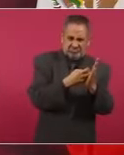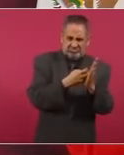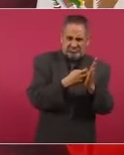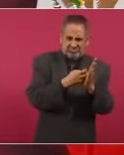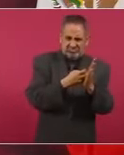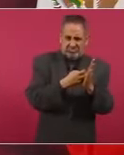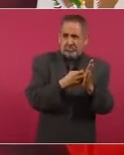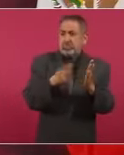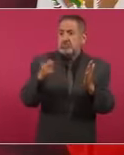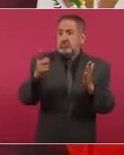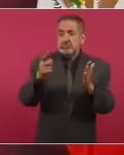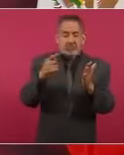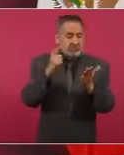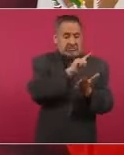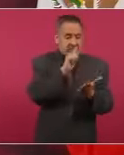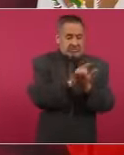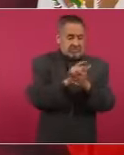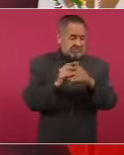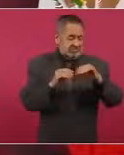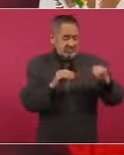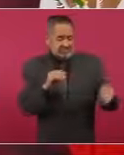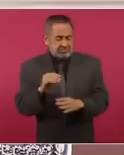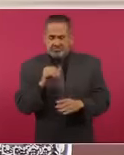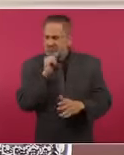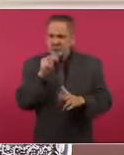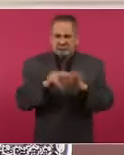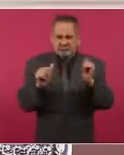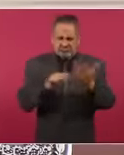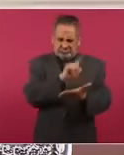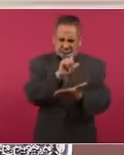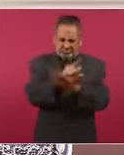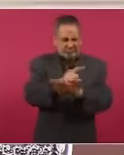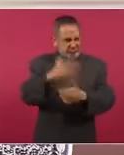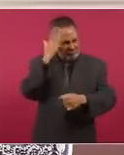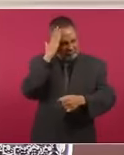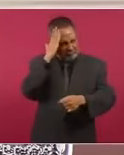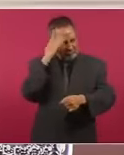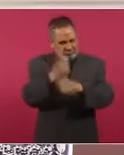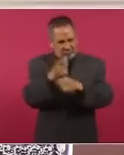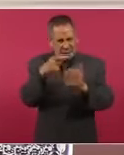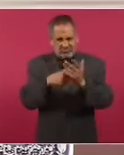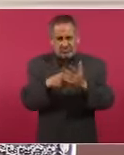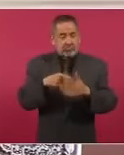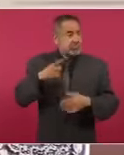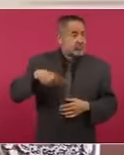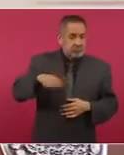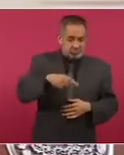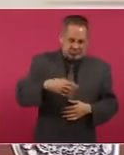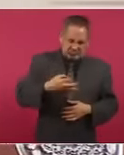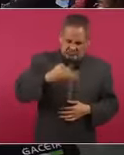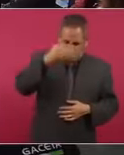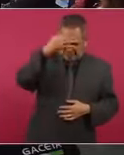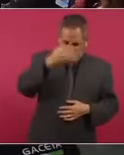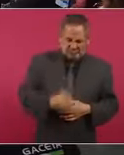nadie, y con mucha dignidad, mucha, mucha dignidad.